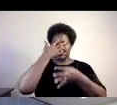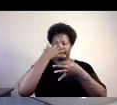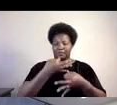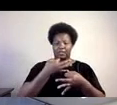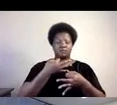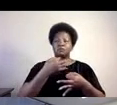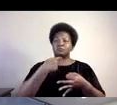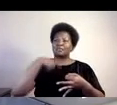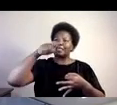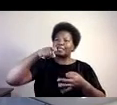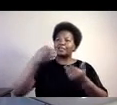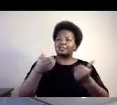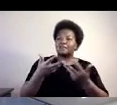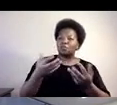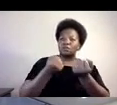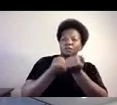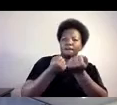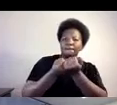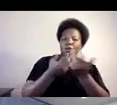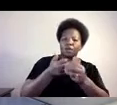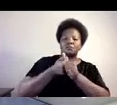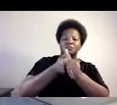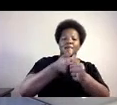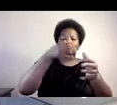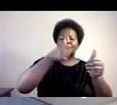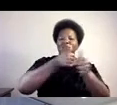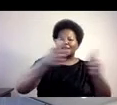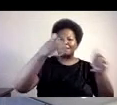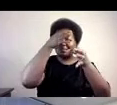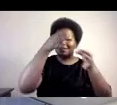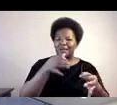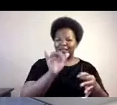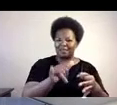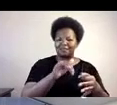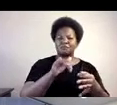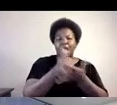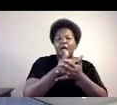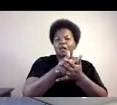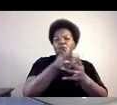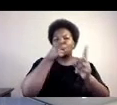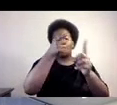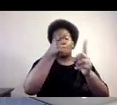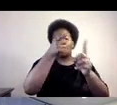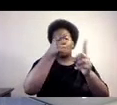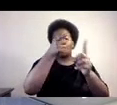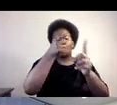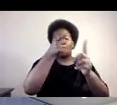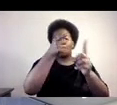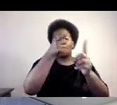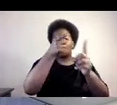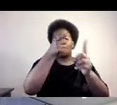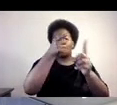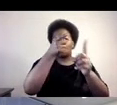asegurándonos que estén sabidos de cuál tipo de servicios o qué metas son las que están enfocándose